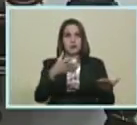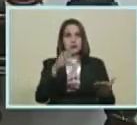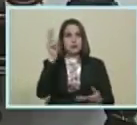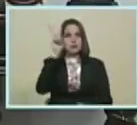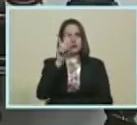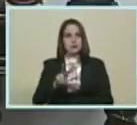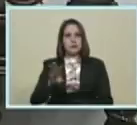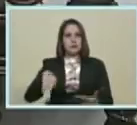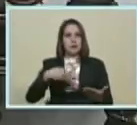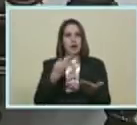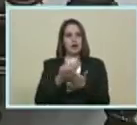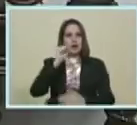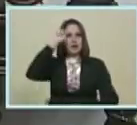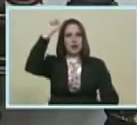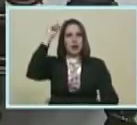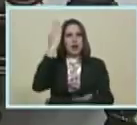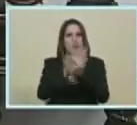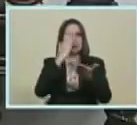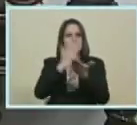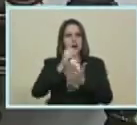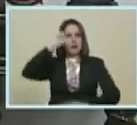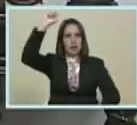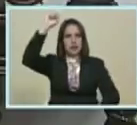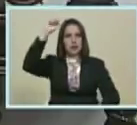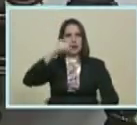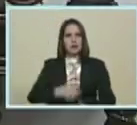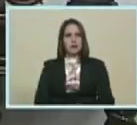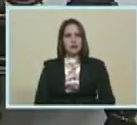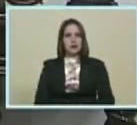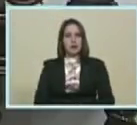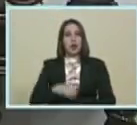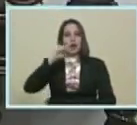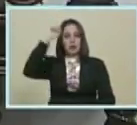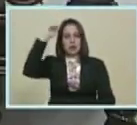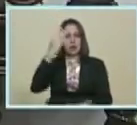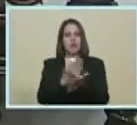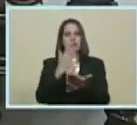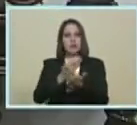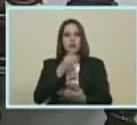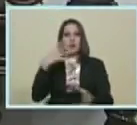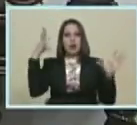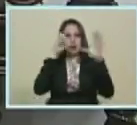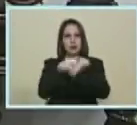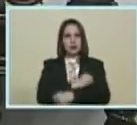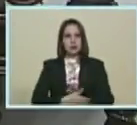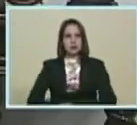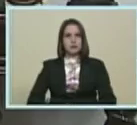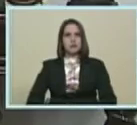Hasta la victoria Siempre Venceremos Venceremos Siempre Buenas noches